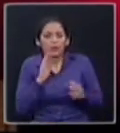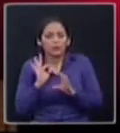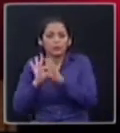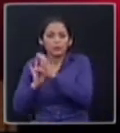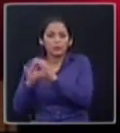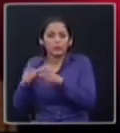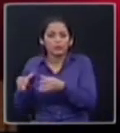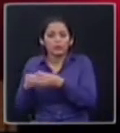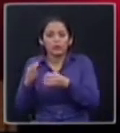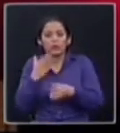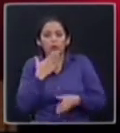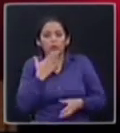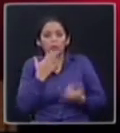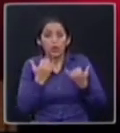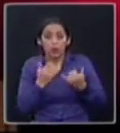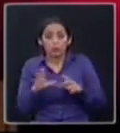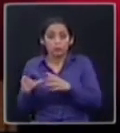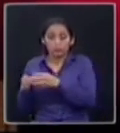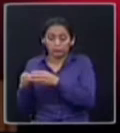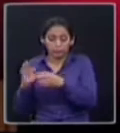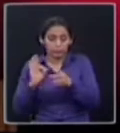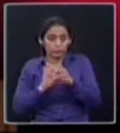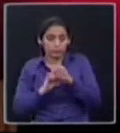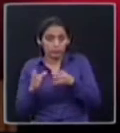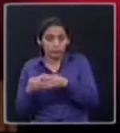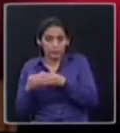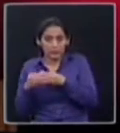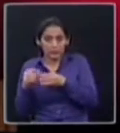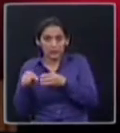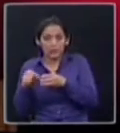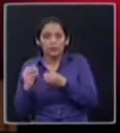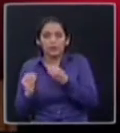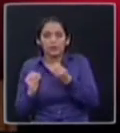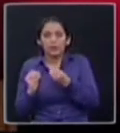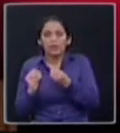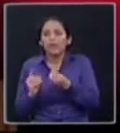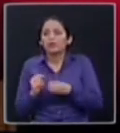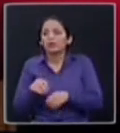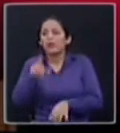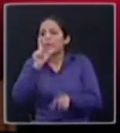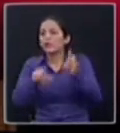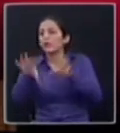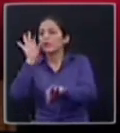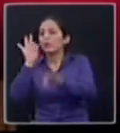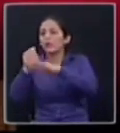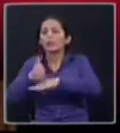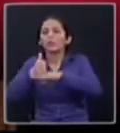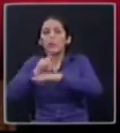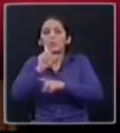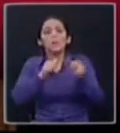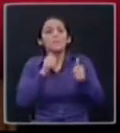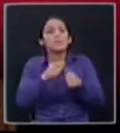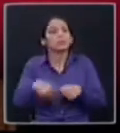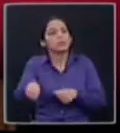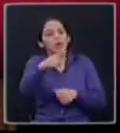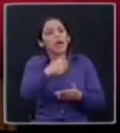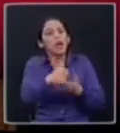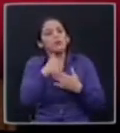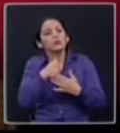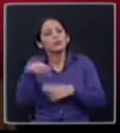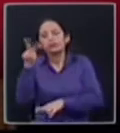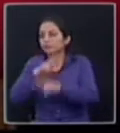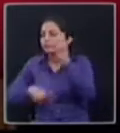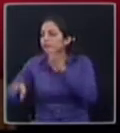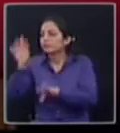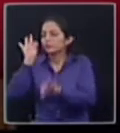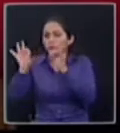Hoy tenemos un Consejo de Participación Ciudadana que designa autoridades con los ciudadanos, empieza con los ciudadanos y termina con los ciudadanos. Pero